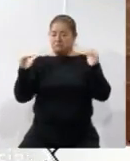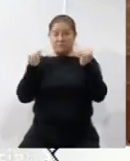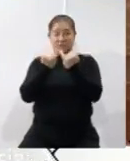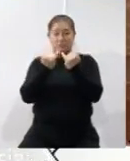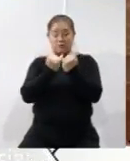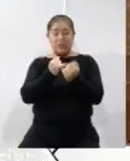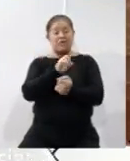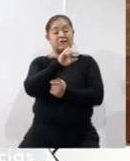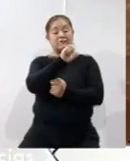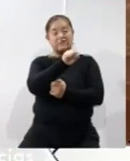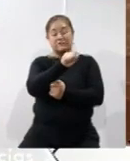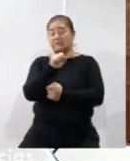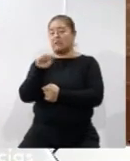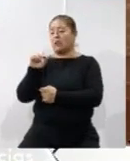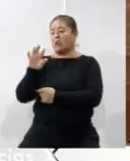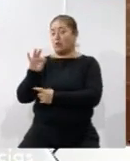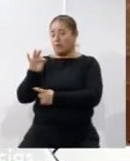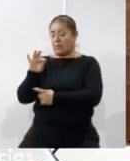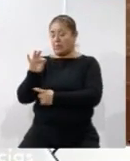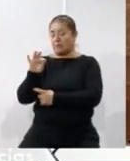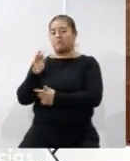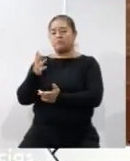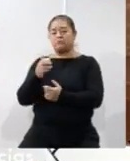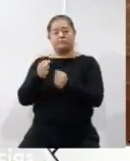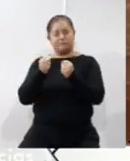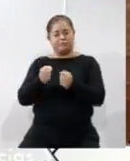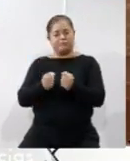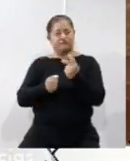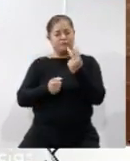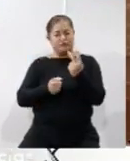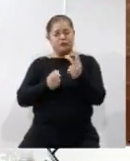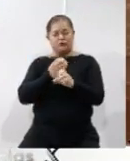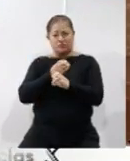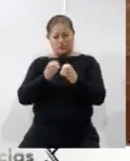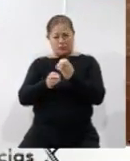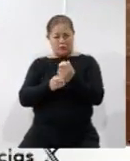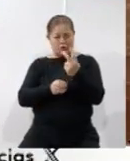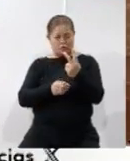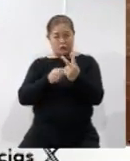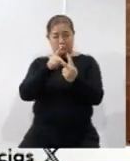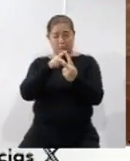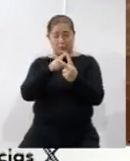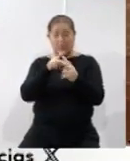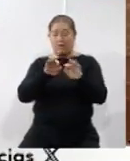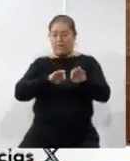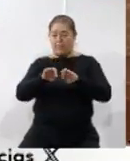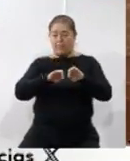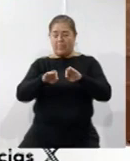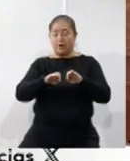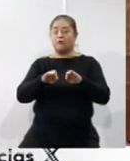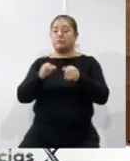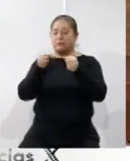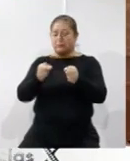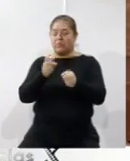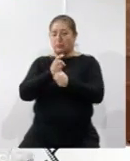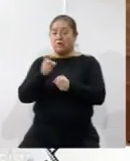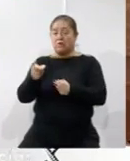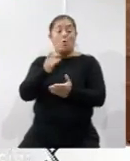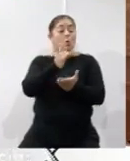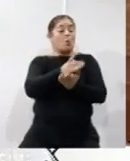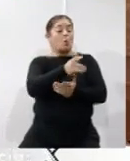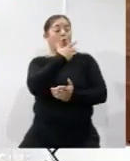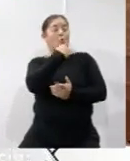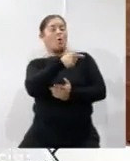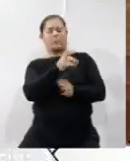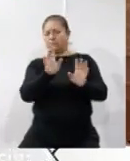proporción de 60-40, lo que nos confirma dos cosas. Primero, que los trabajos de seguridad pública no son exclusivos para varones. Para hombres,